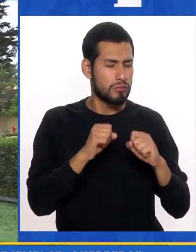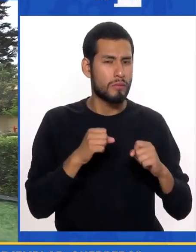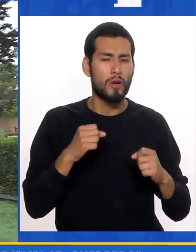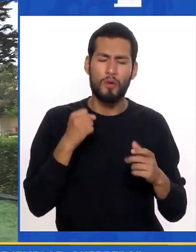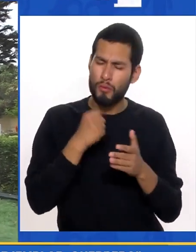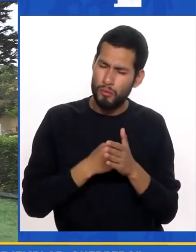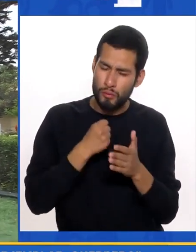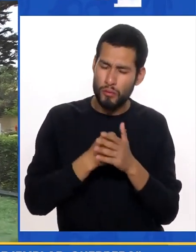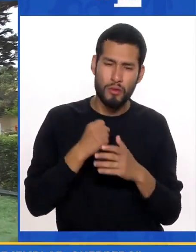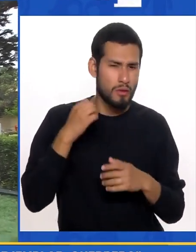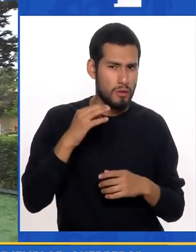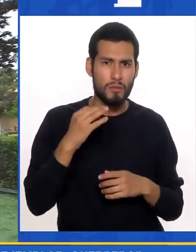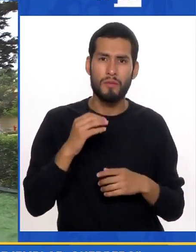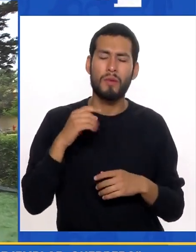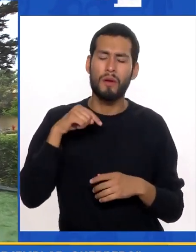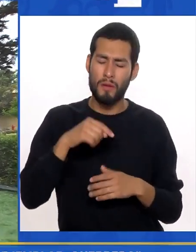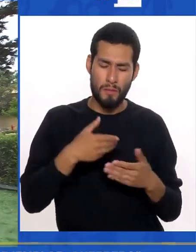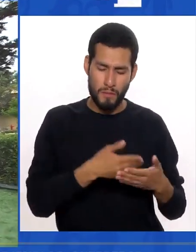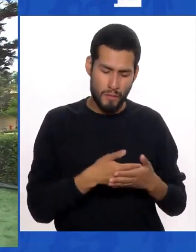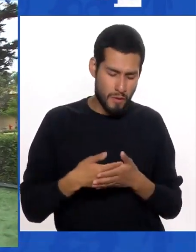Y luchando Siempre cada día Por tu bebé